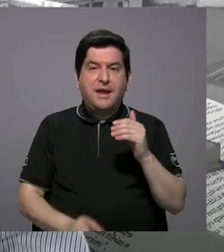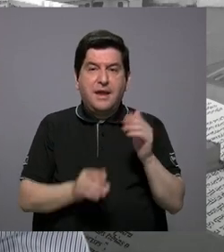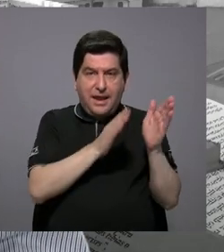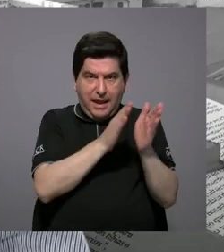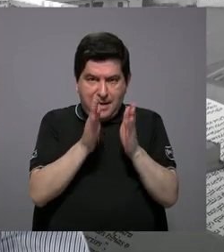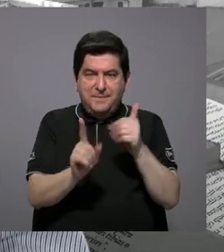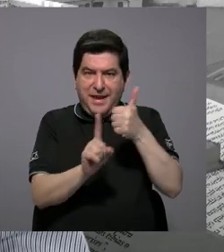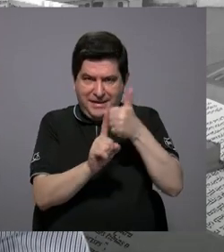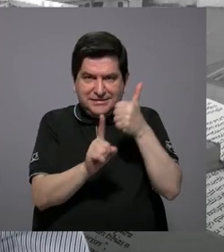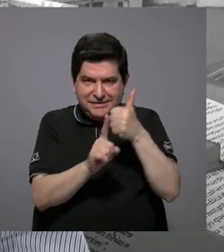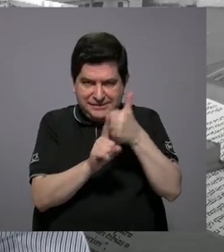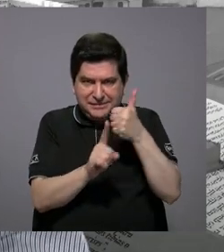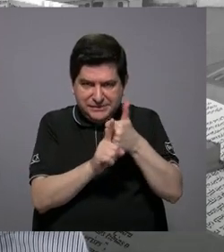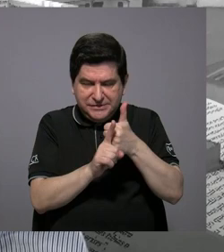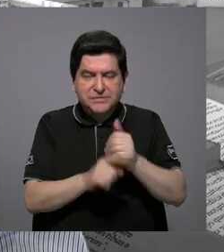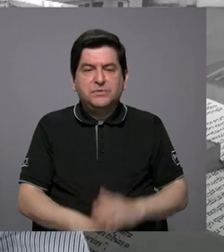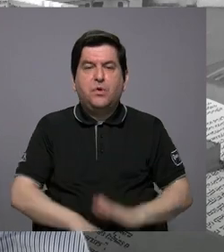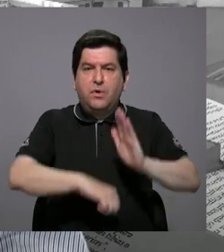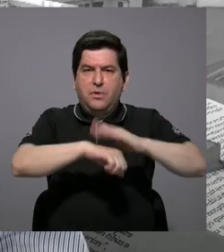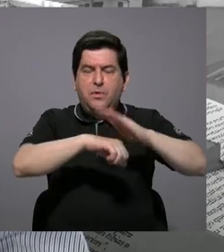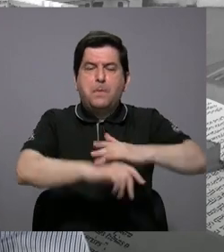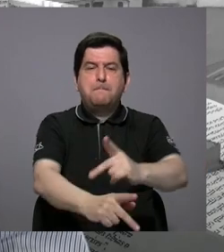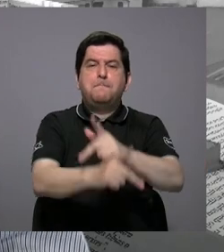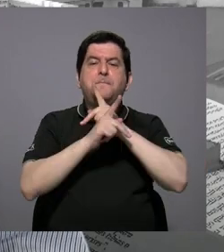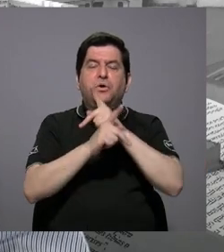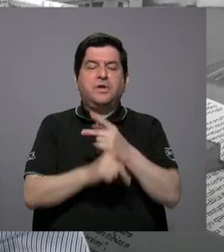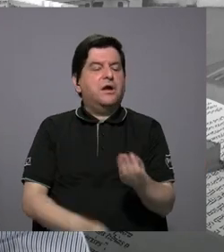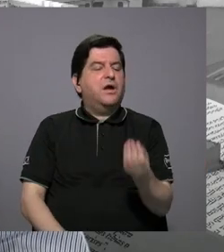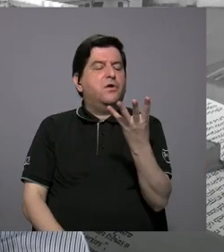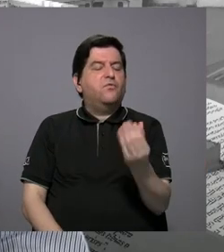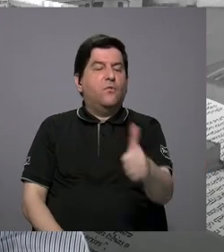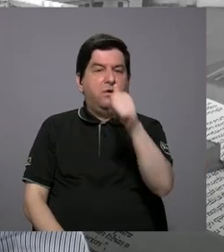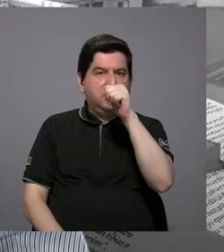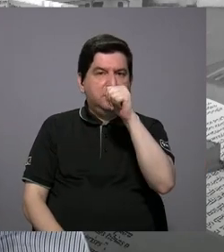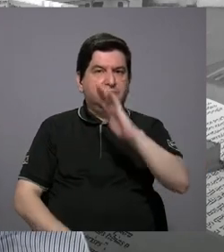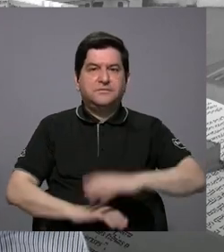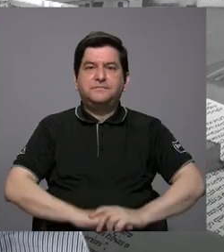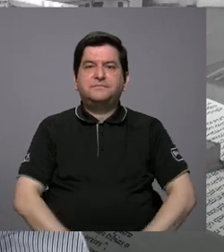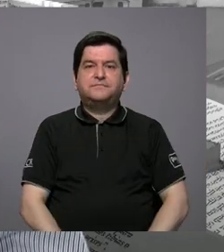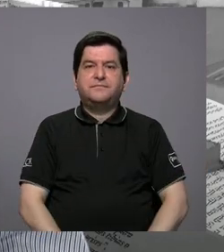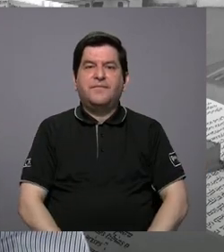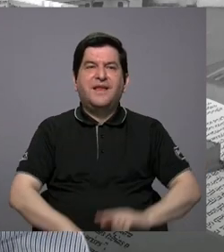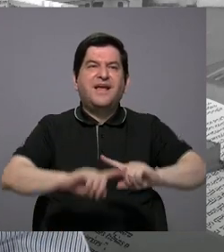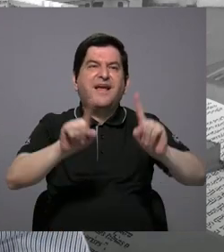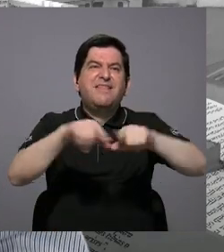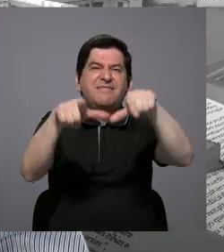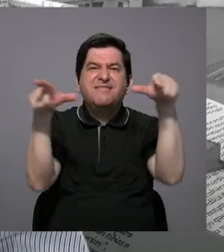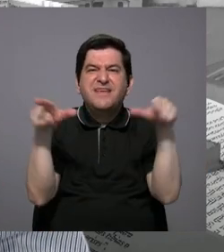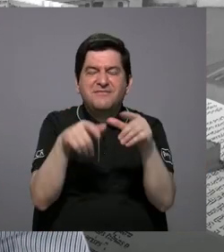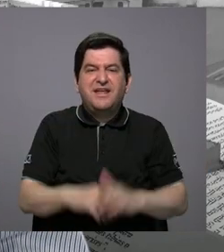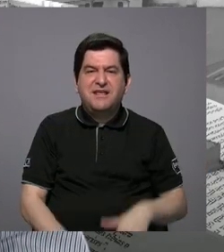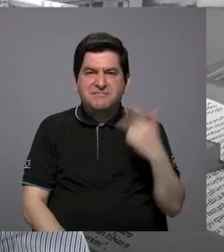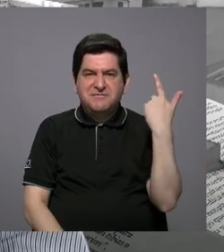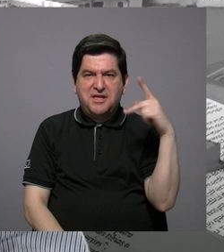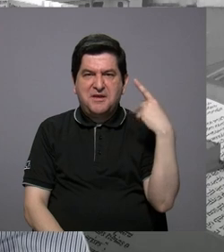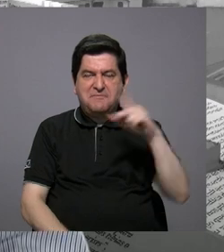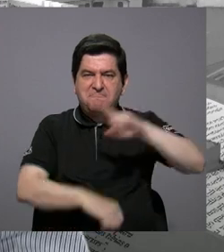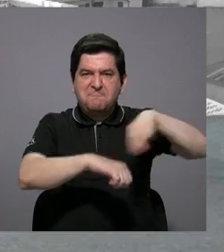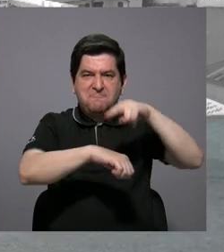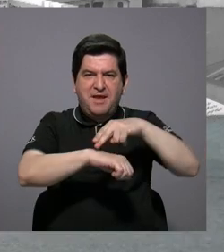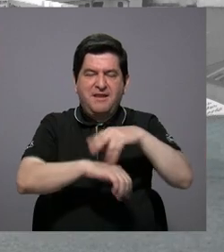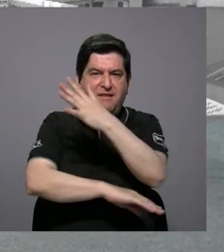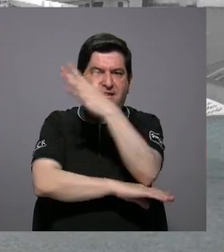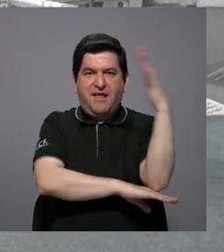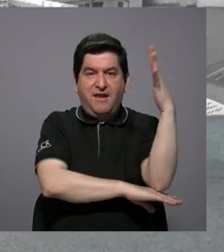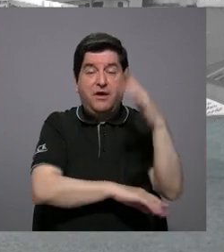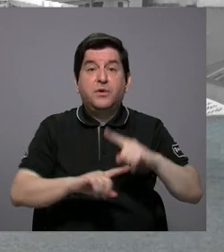un instrumento de eso les permite proteger las fuentes de agua. En algunos otros lugares son las amenazas naturales, pero